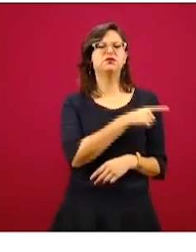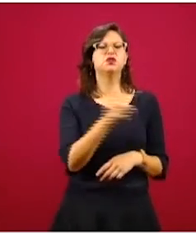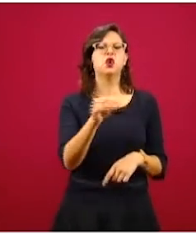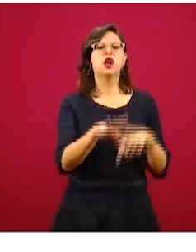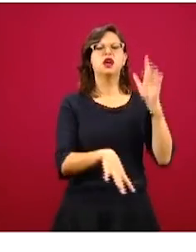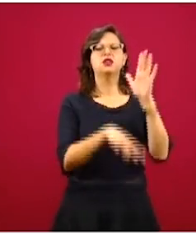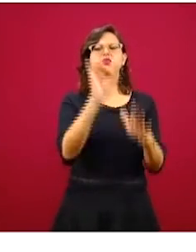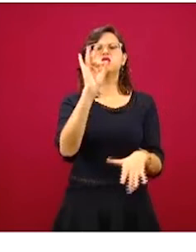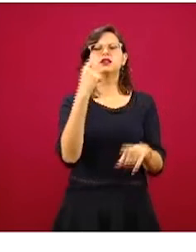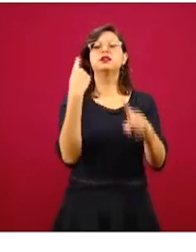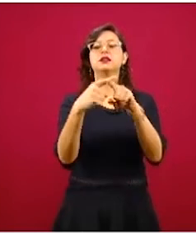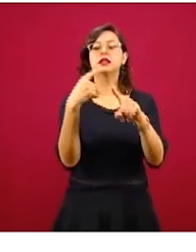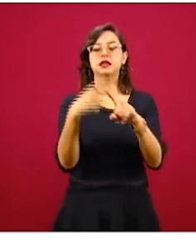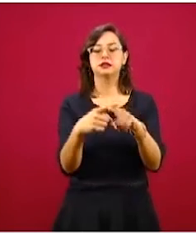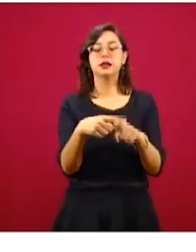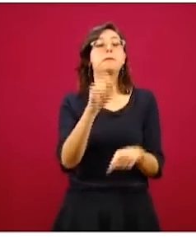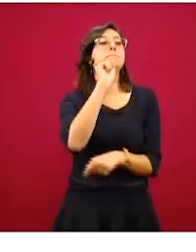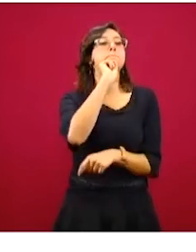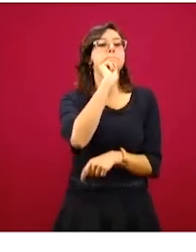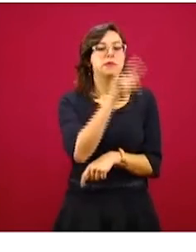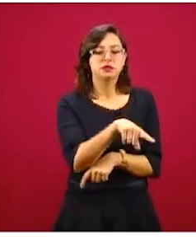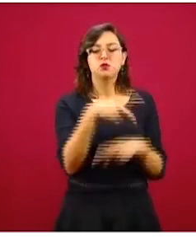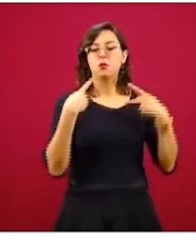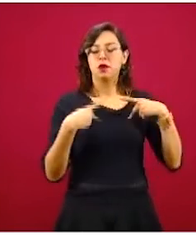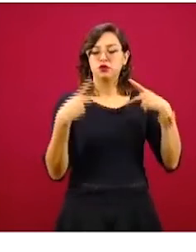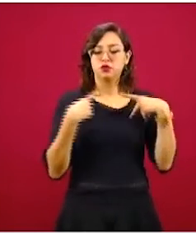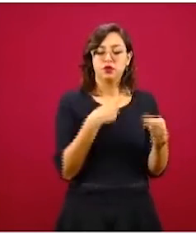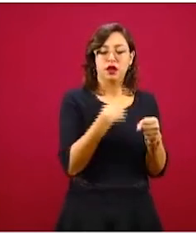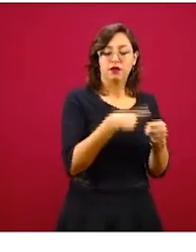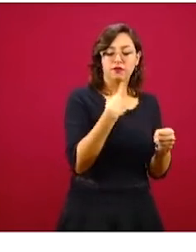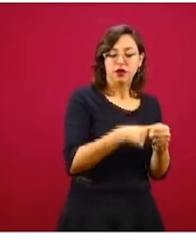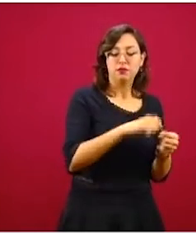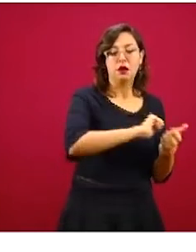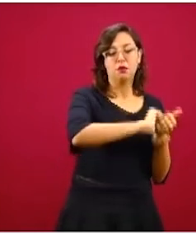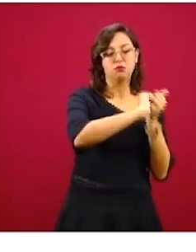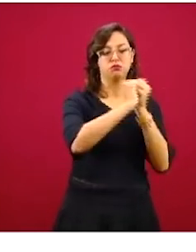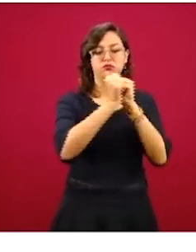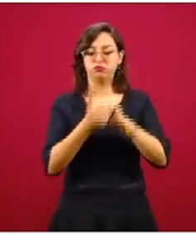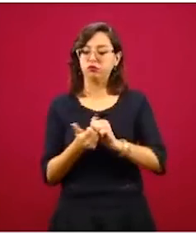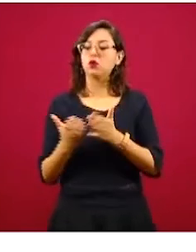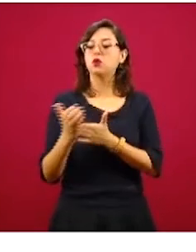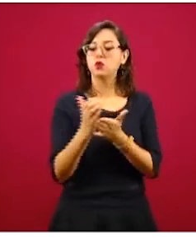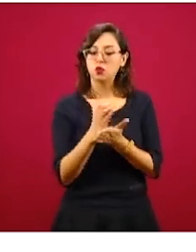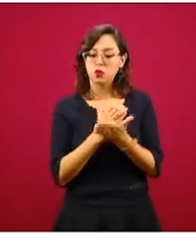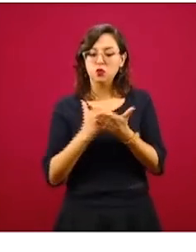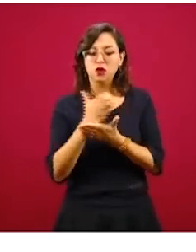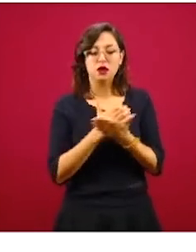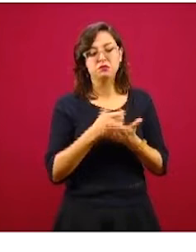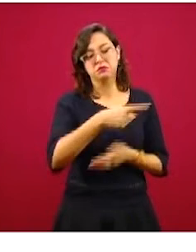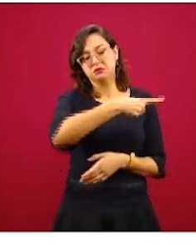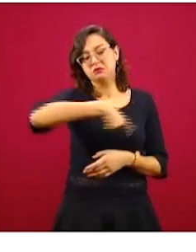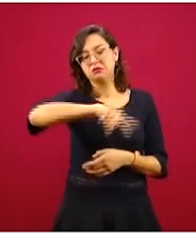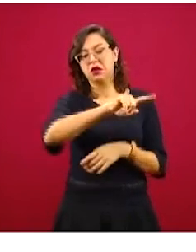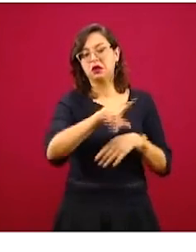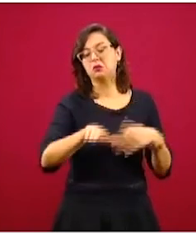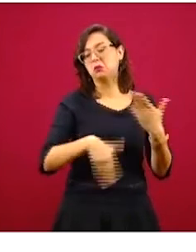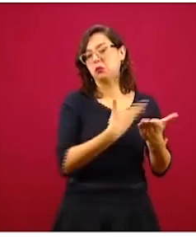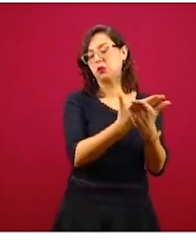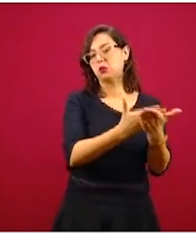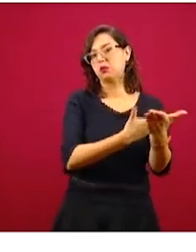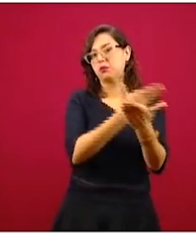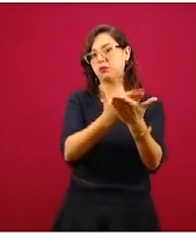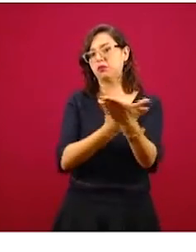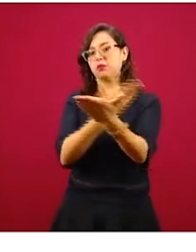Los eligen los propios pacientes recuperados por COVID. Y ahora pasaremos a ver cómo es este mecanismo